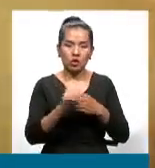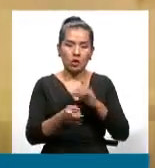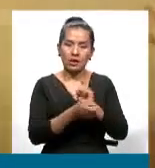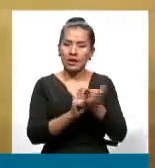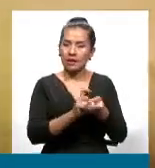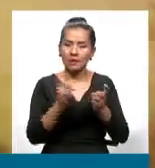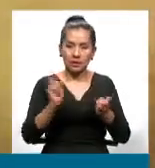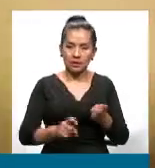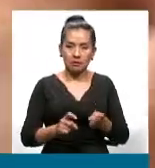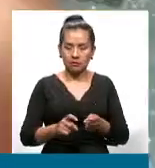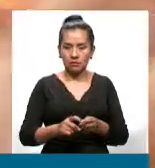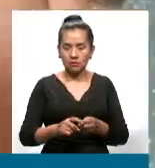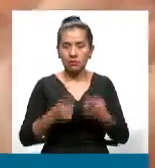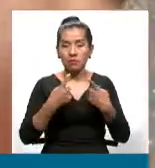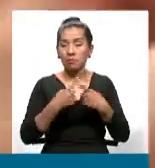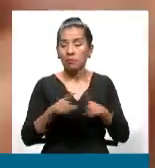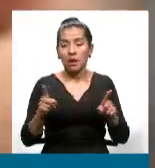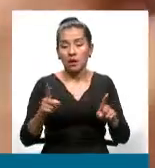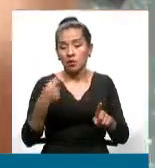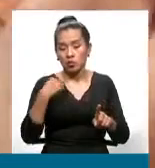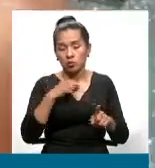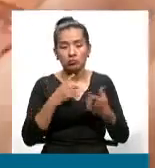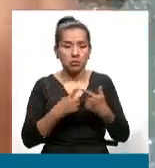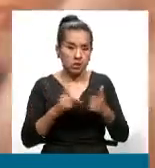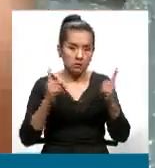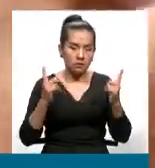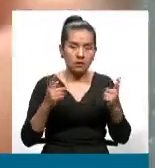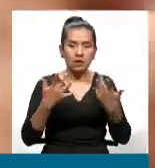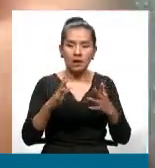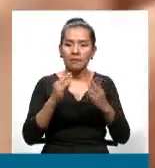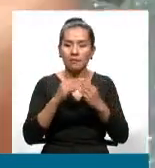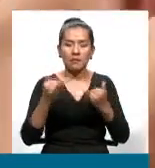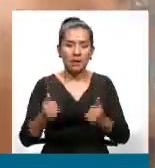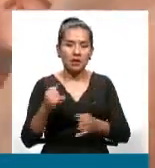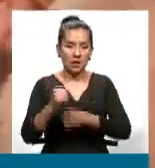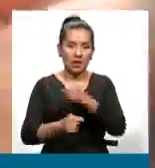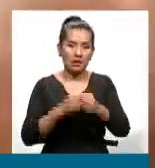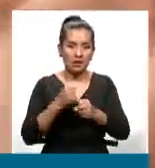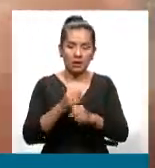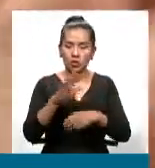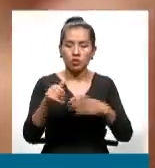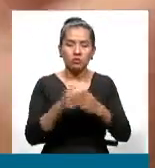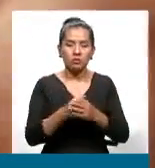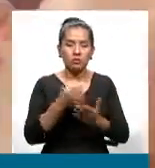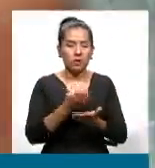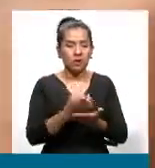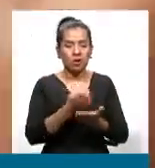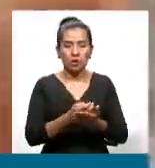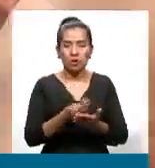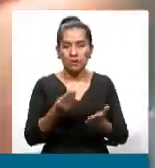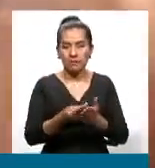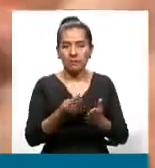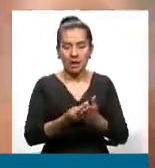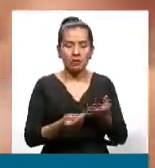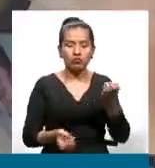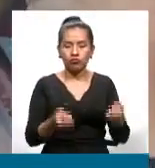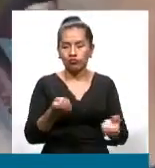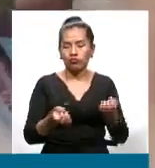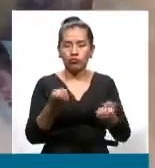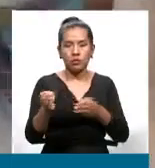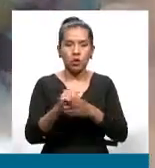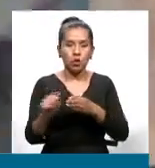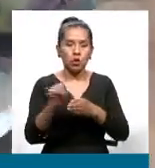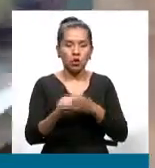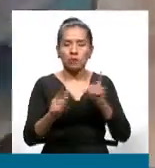relativamente estable, ¿no? Bueno, en esta gestión la política monetaria va a estar justamente en esa línea de estabilidad, ¿no? No se